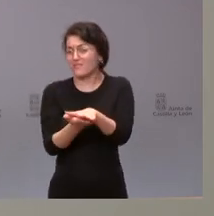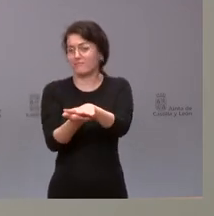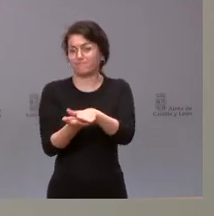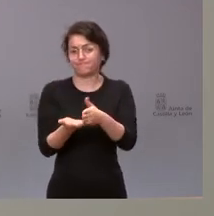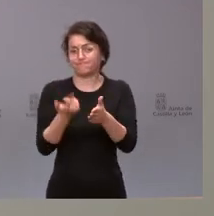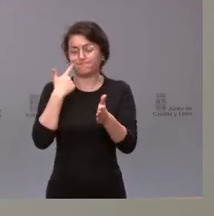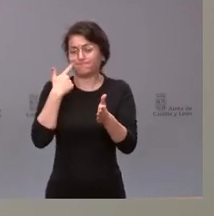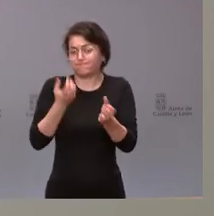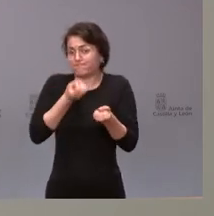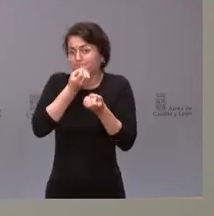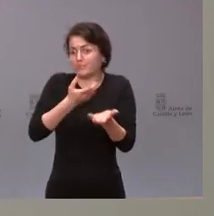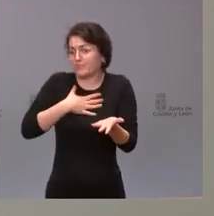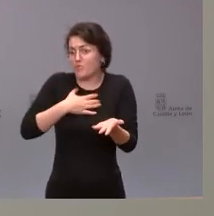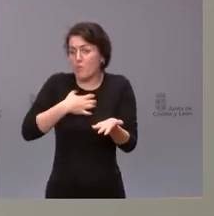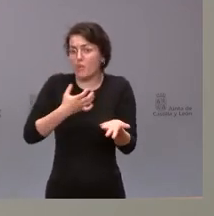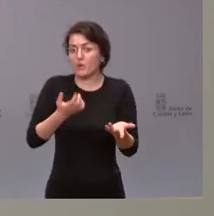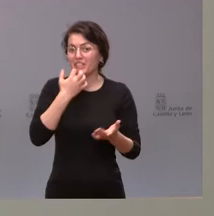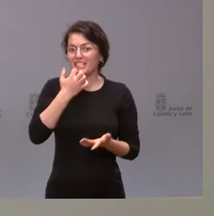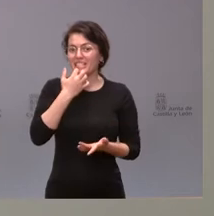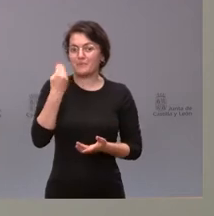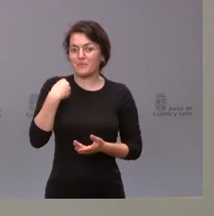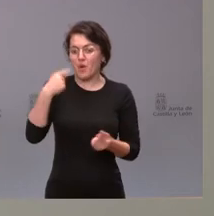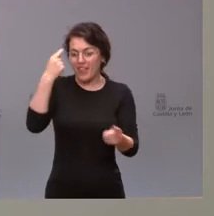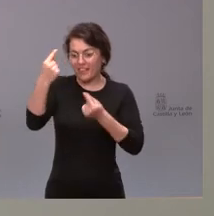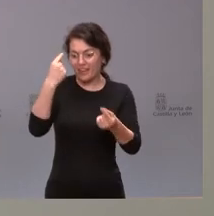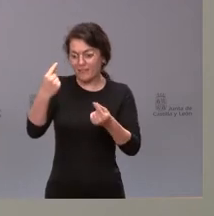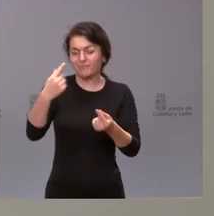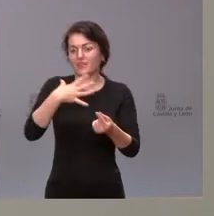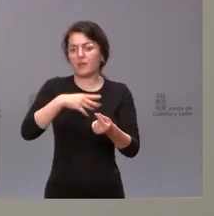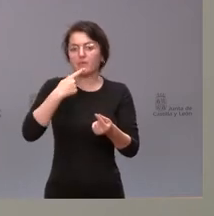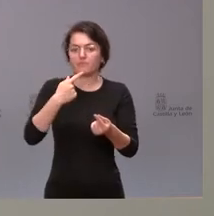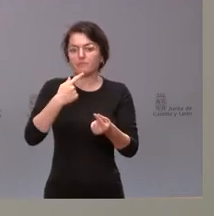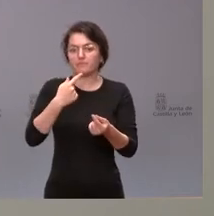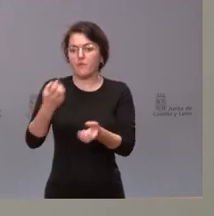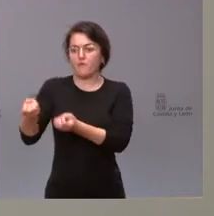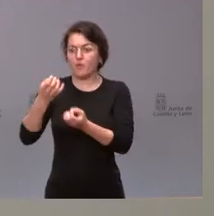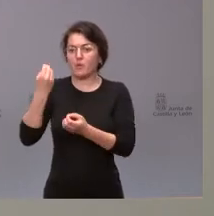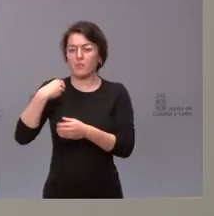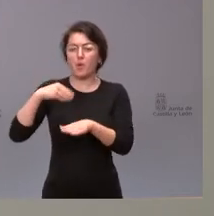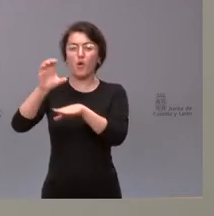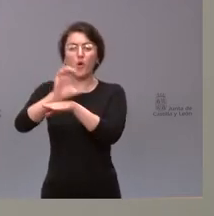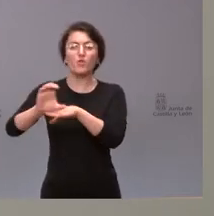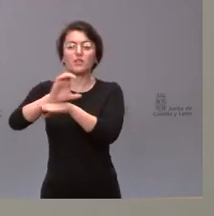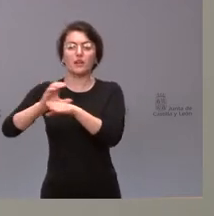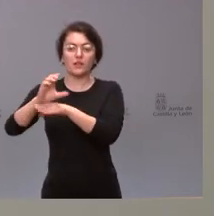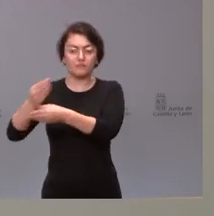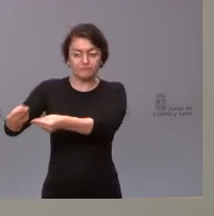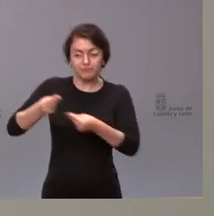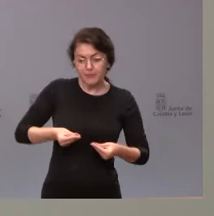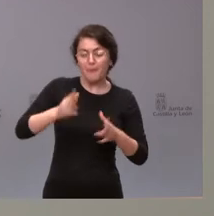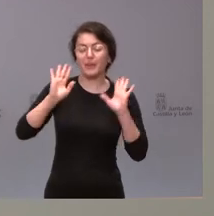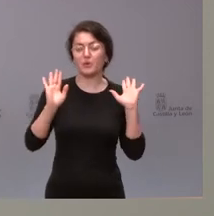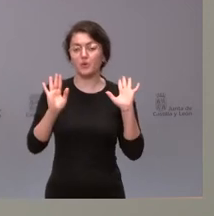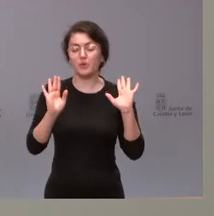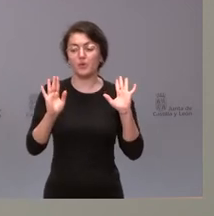seguramente si usted plantea algún detalle sobre el mismo pues podríamos obtener más información de la consejería pero en principio le aseguro